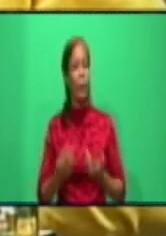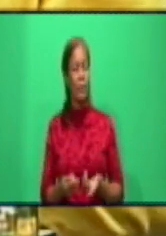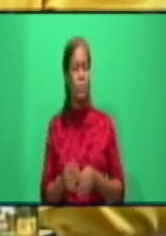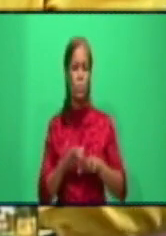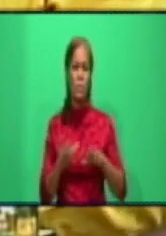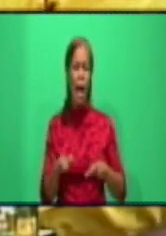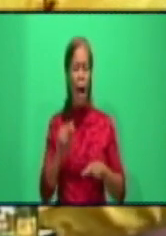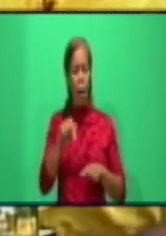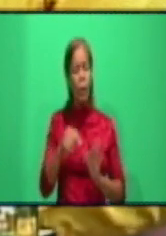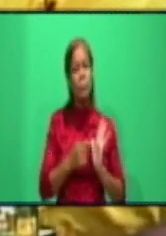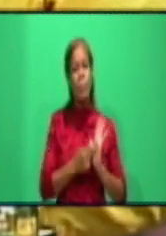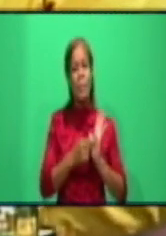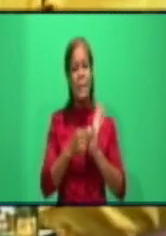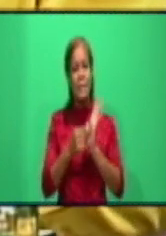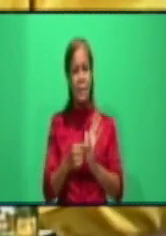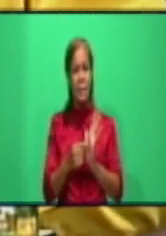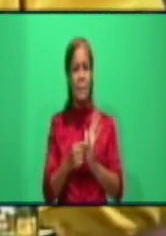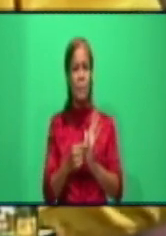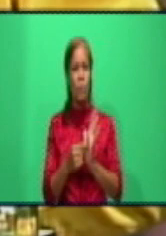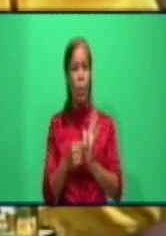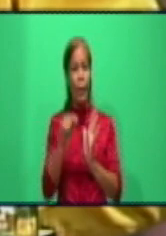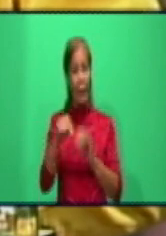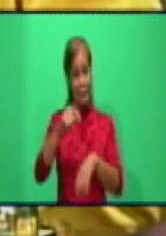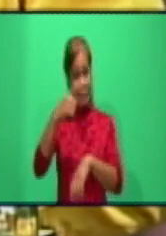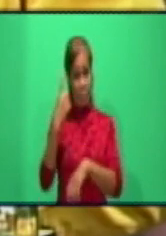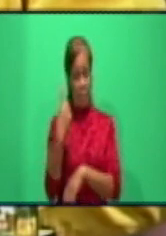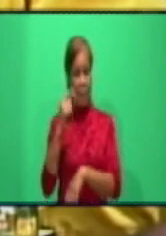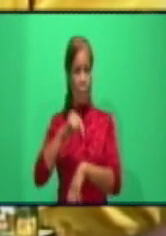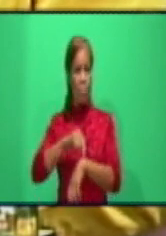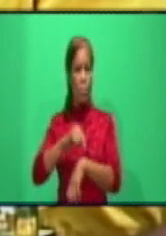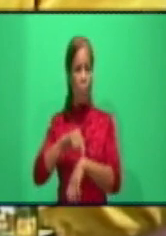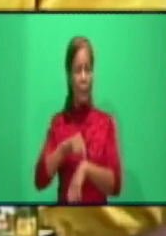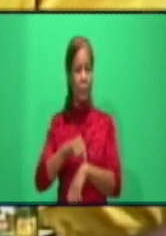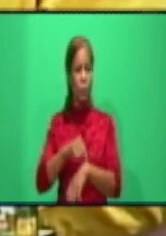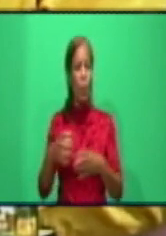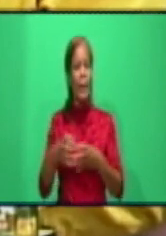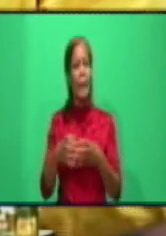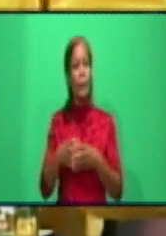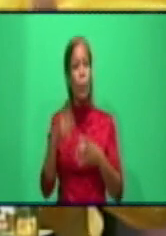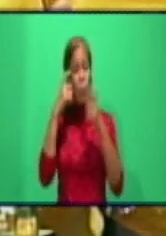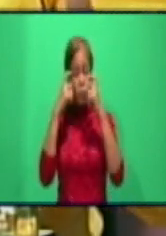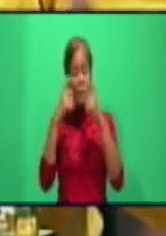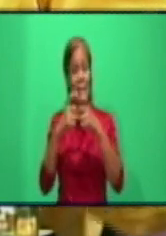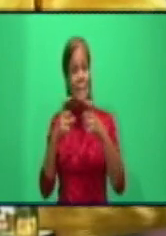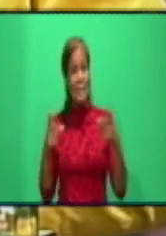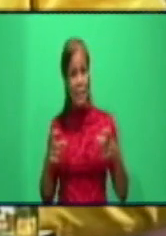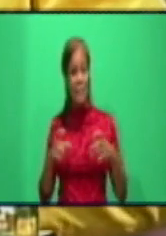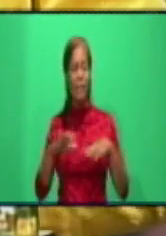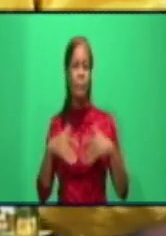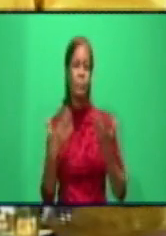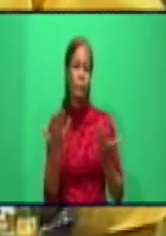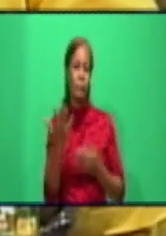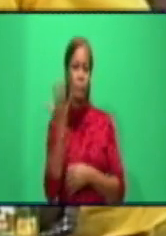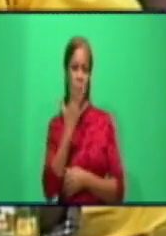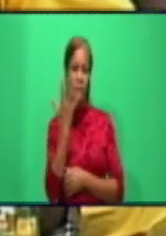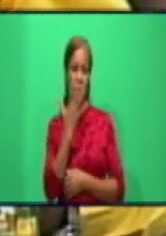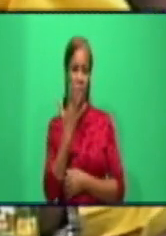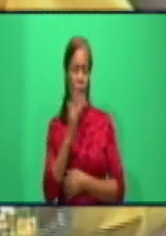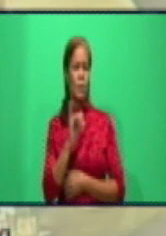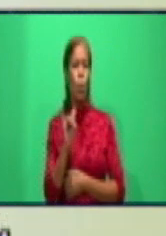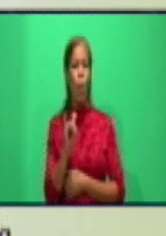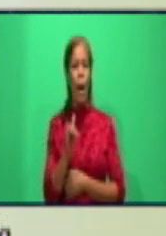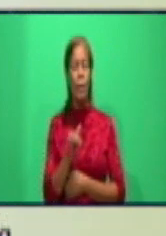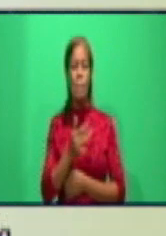en la presentación, en este primer momento, el grupo de ciencia estuvo constituido o ha estado constituido por bioestadísticos.